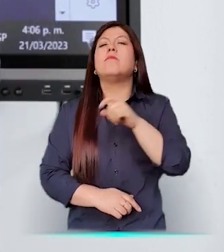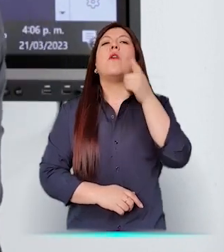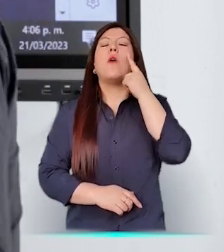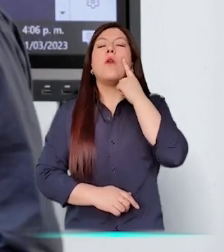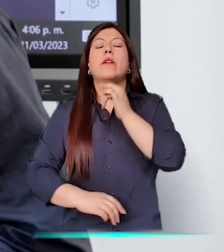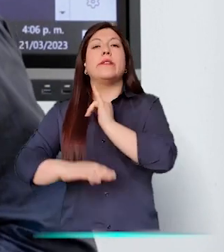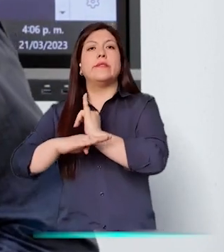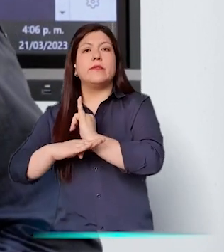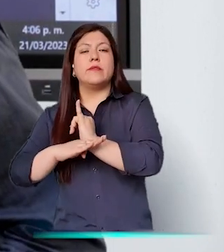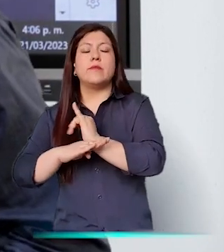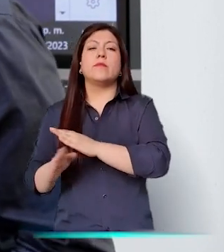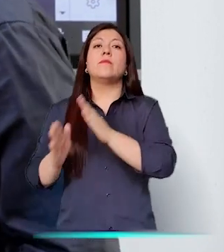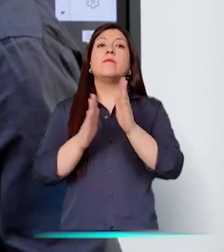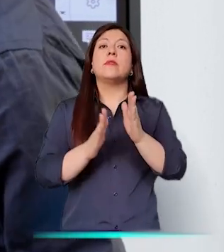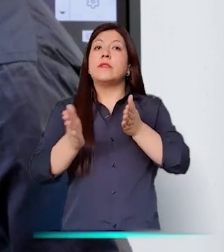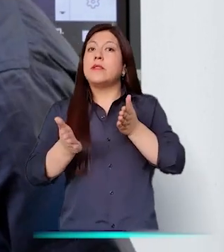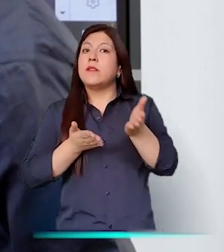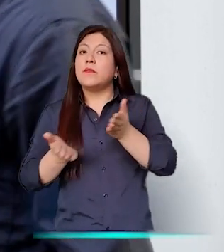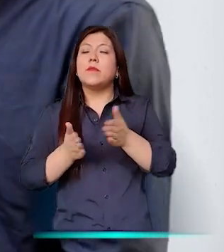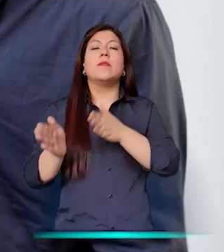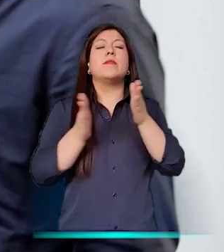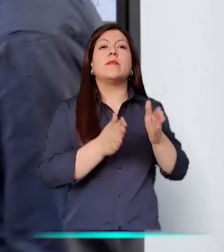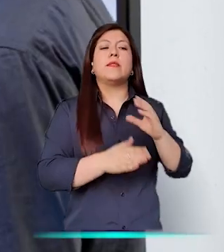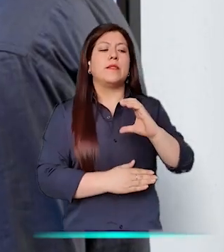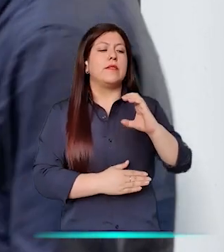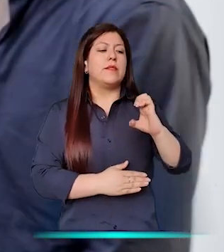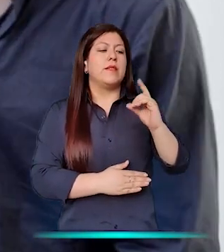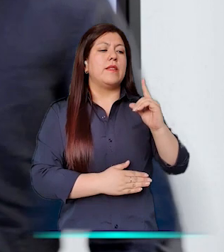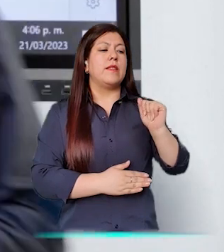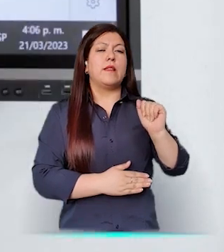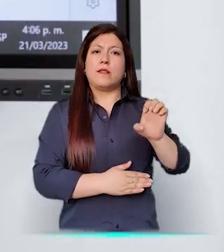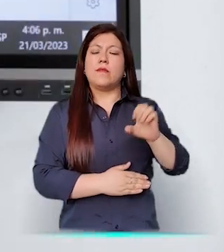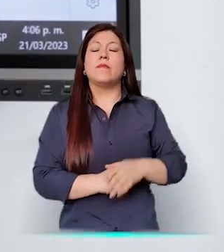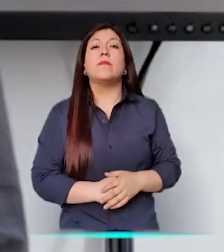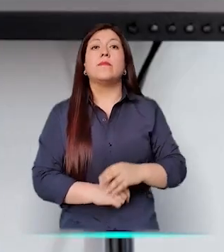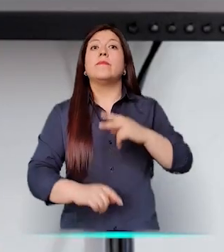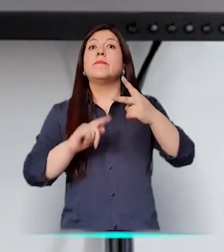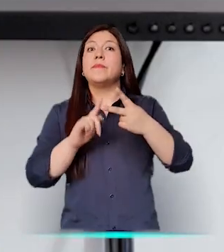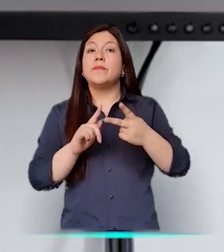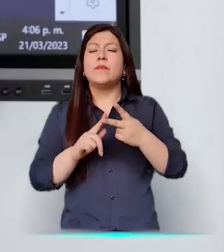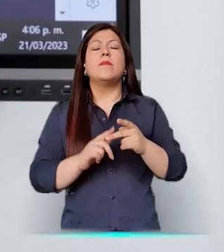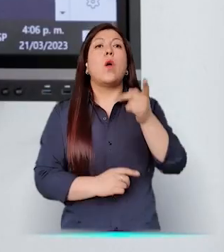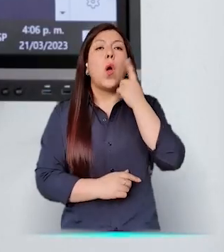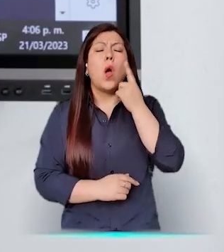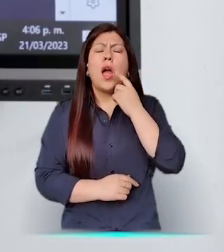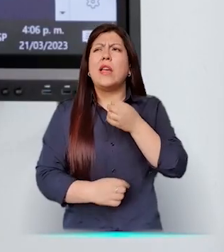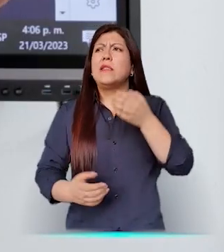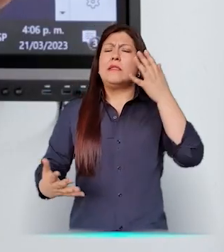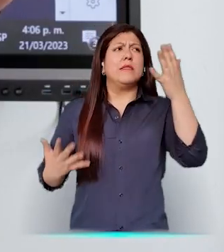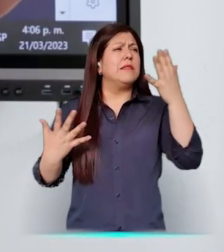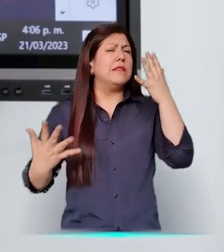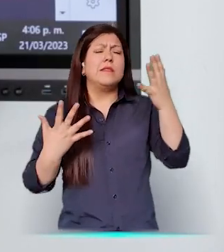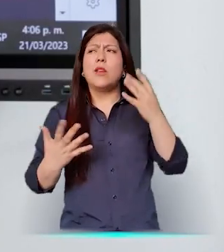a la navegación. Institucional, servicios a la ciudadanía y CEDAI. Siempre está ahí. Tip dos. En cualquier